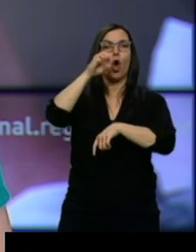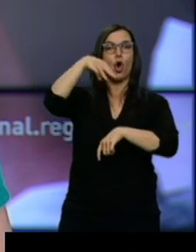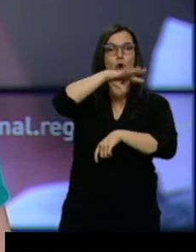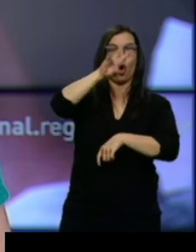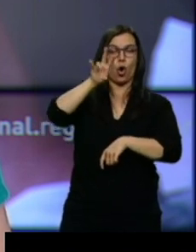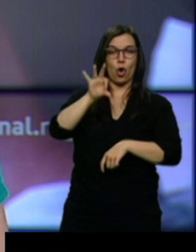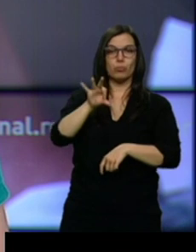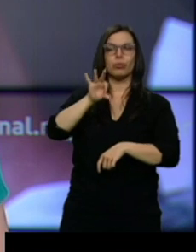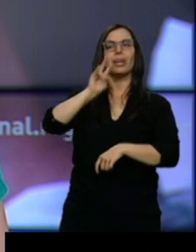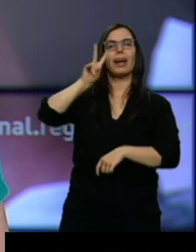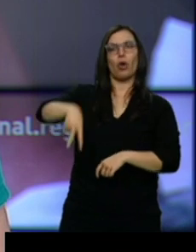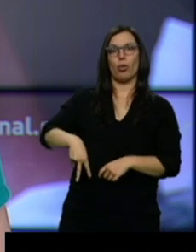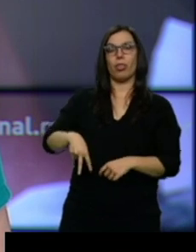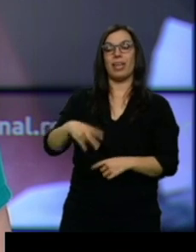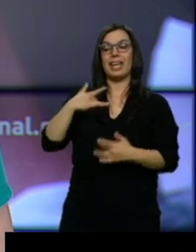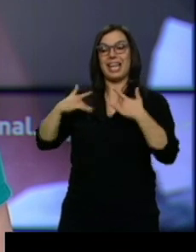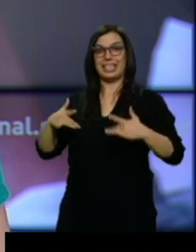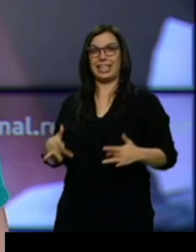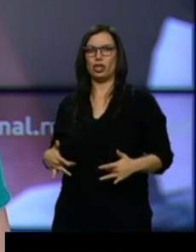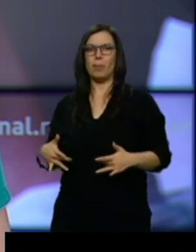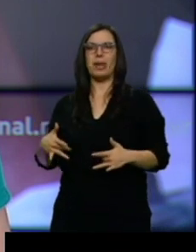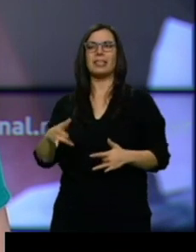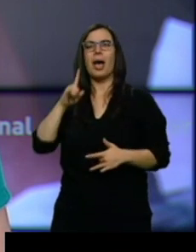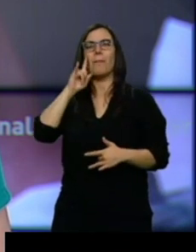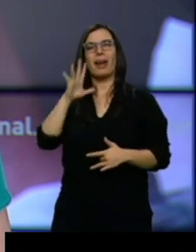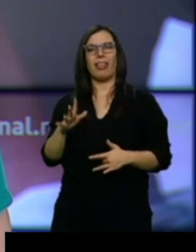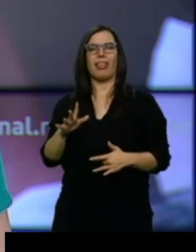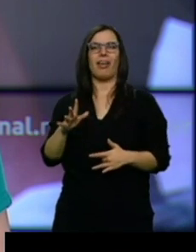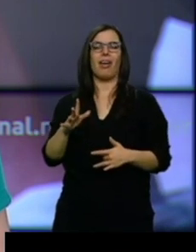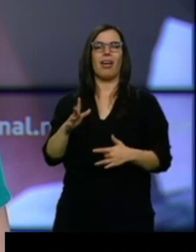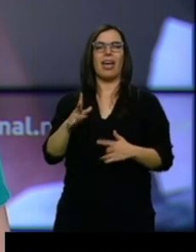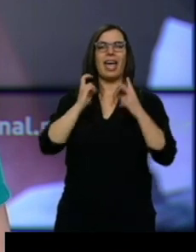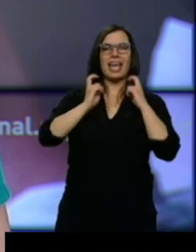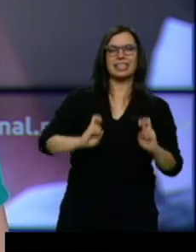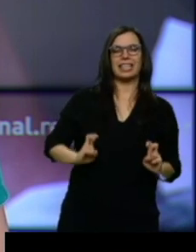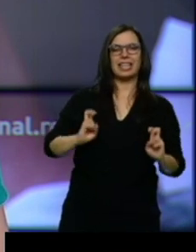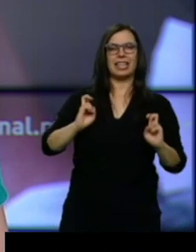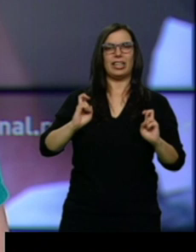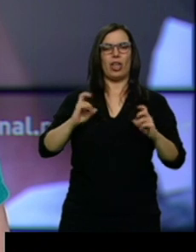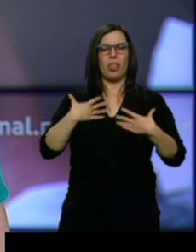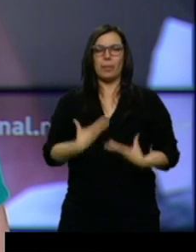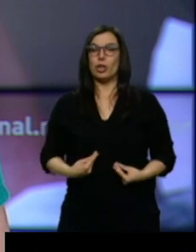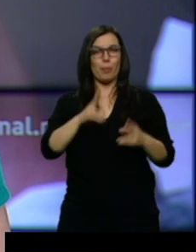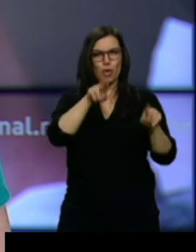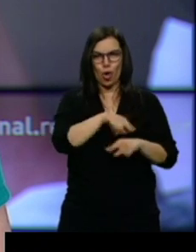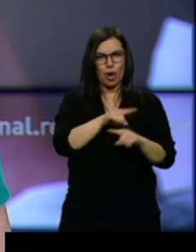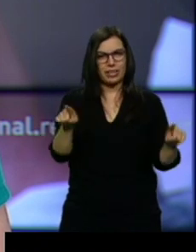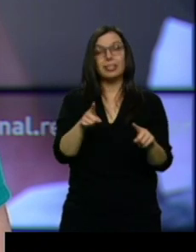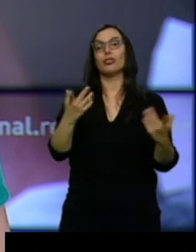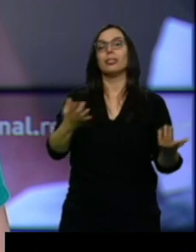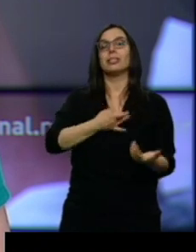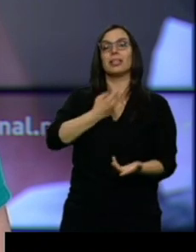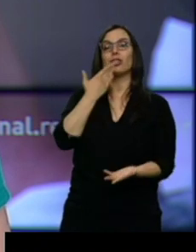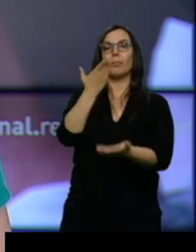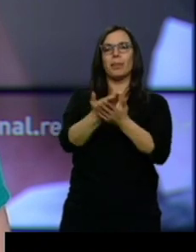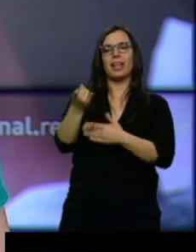pueden confundirse con estrés o con depresión pero no tiene nada que ver con esas enfermedades. Los sindicatos piden que se reconozca como